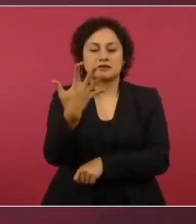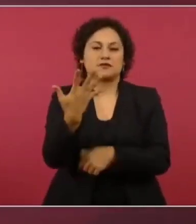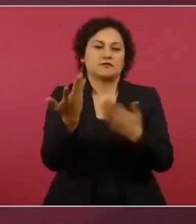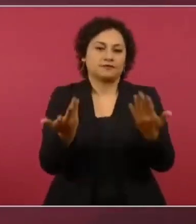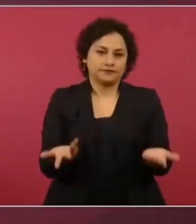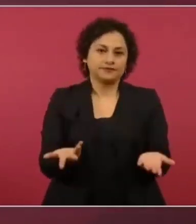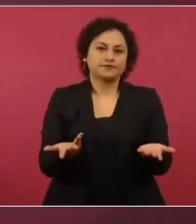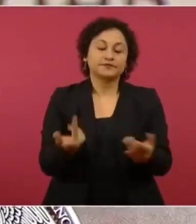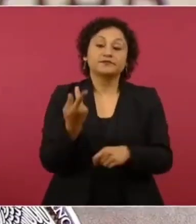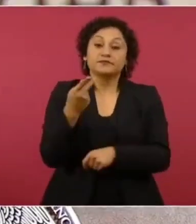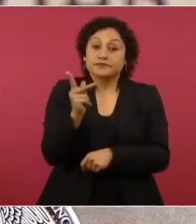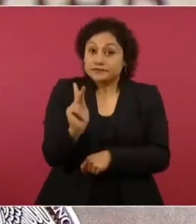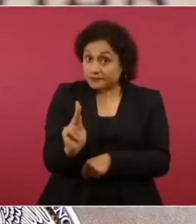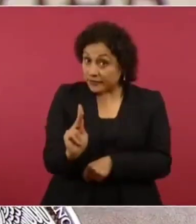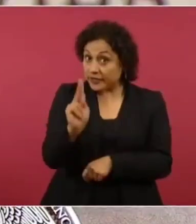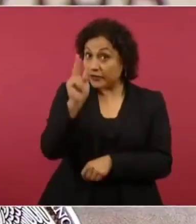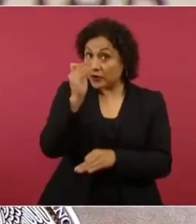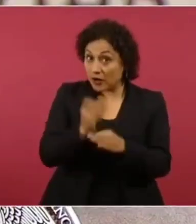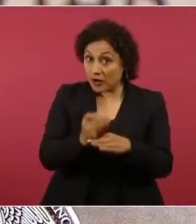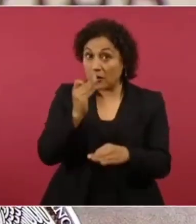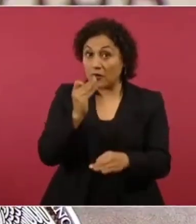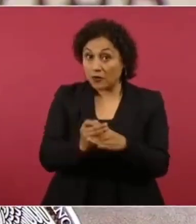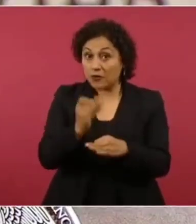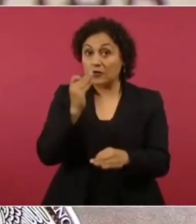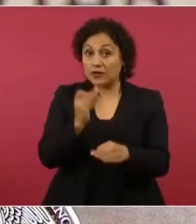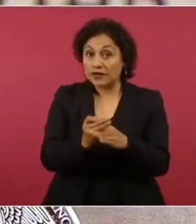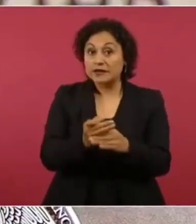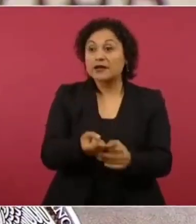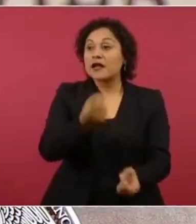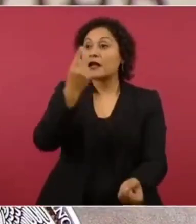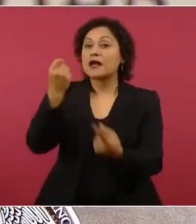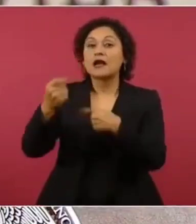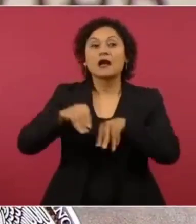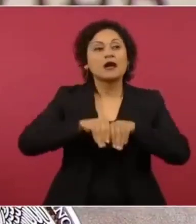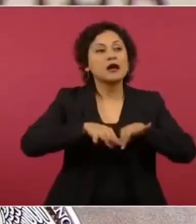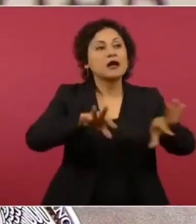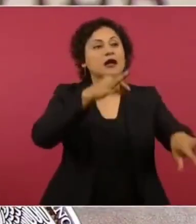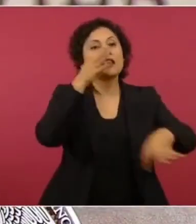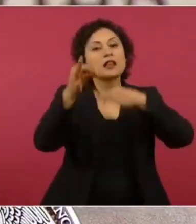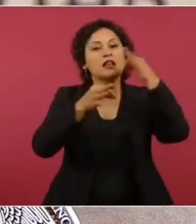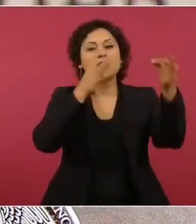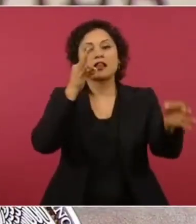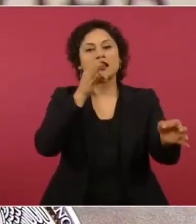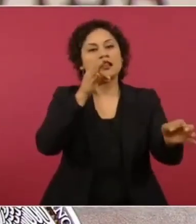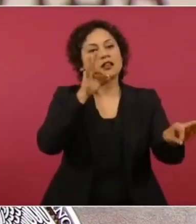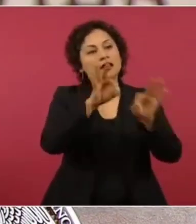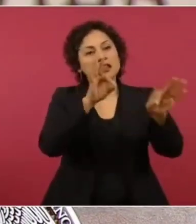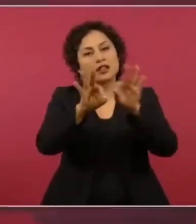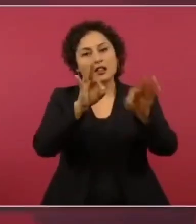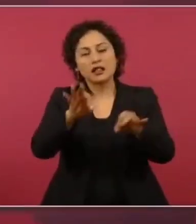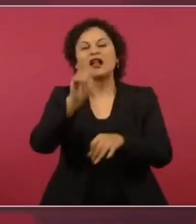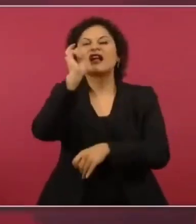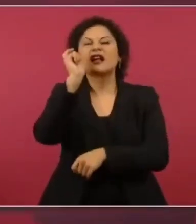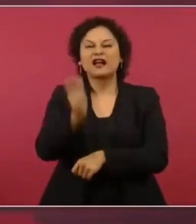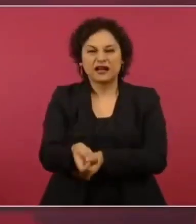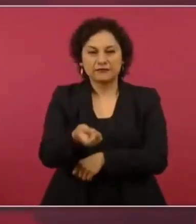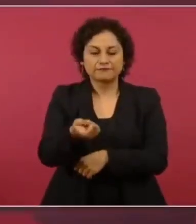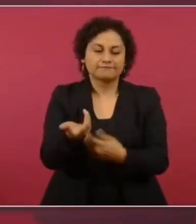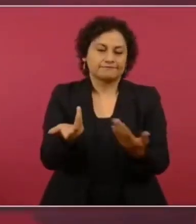críticas y con ayuda de fuentes super confiables, como las que